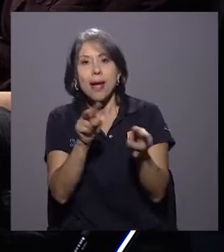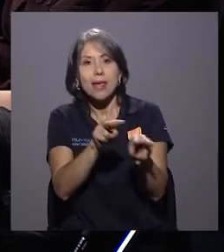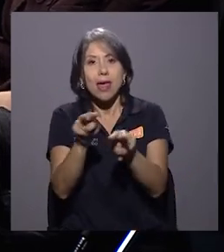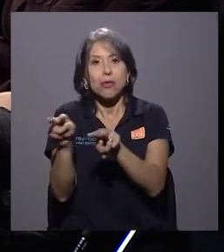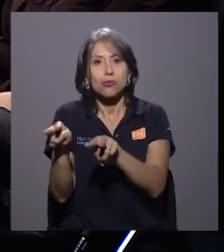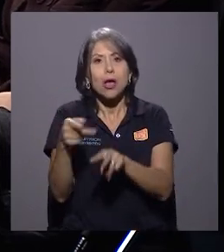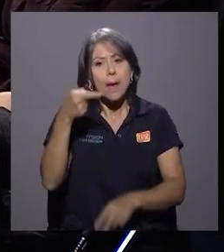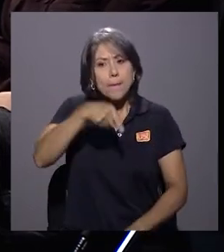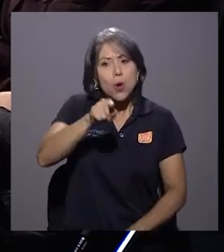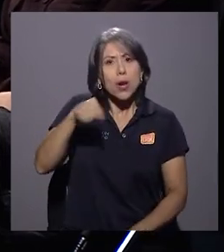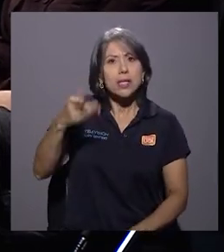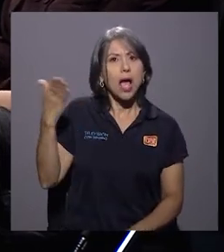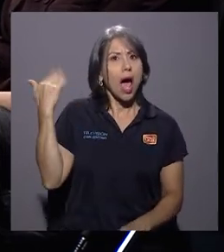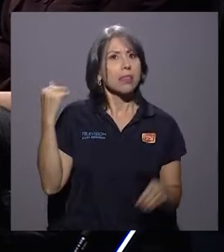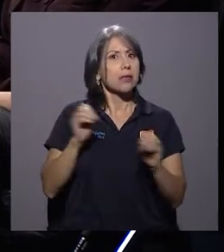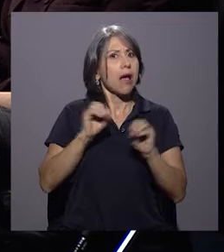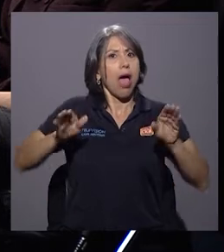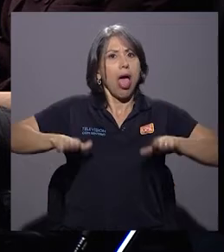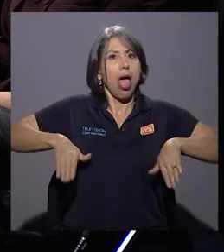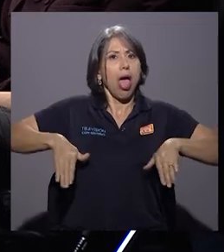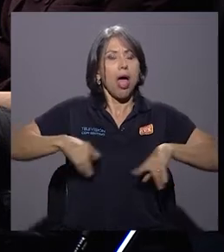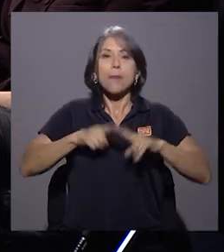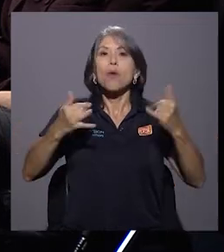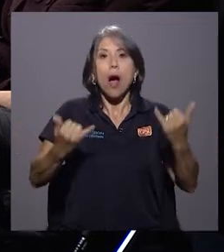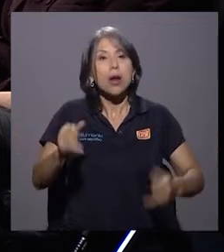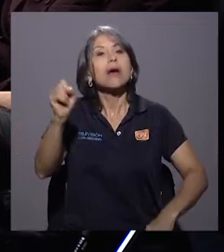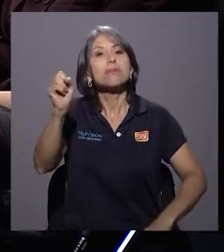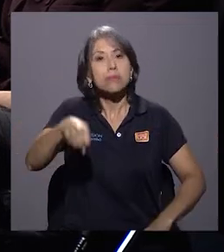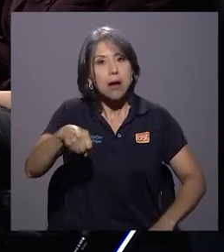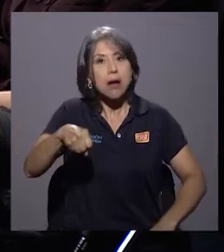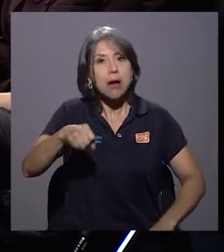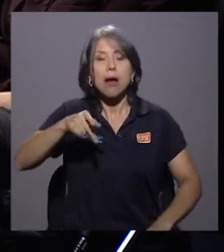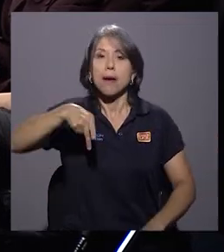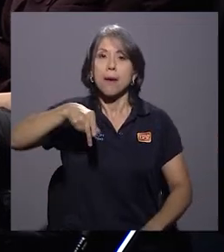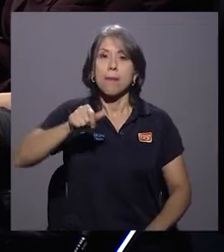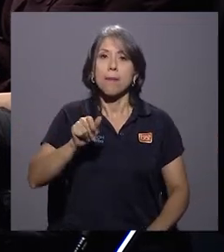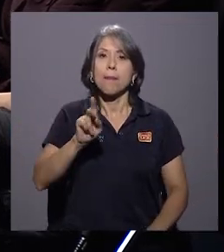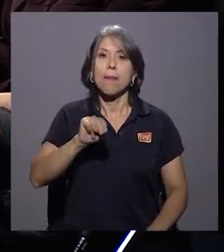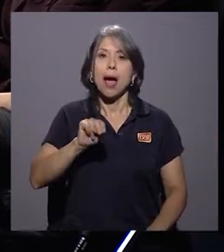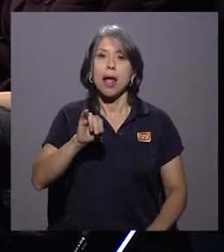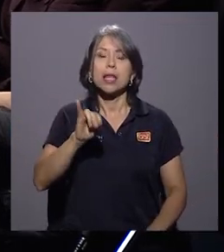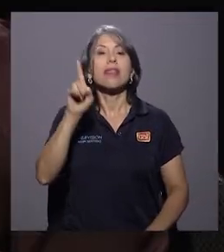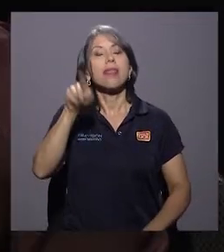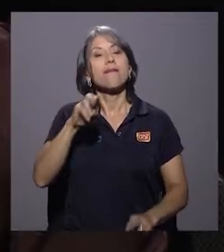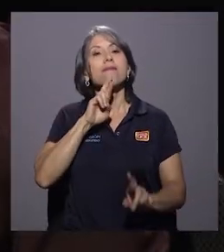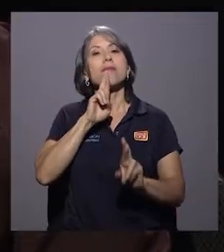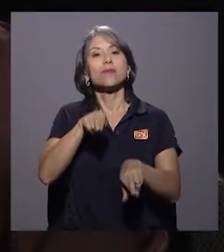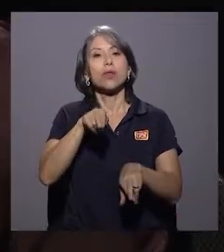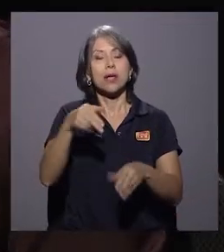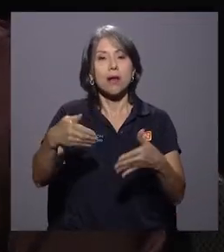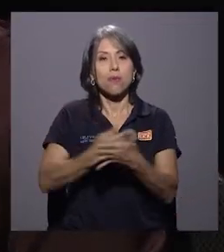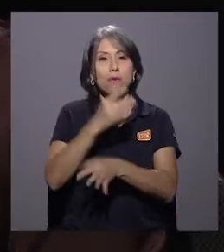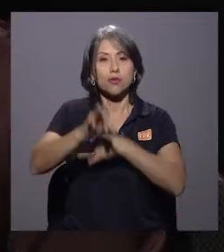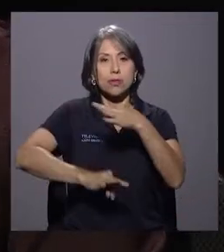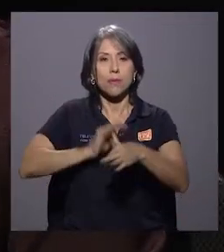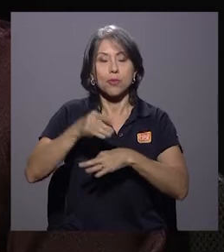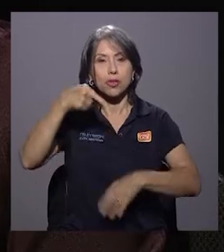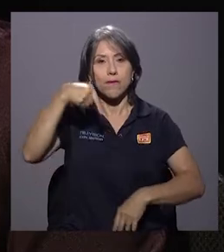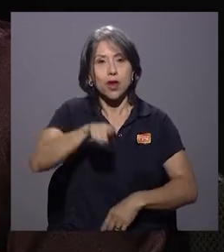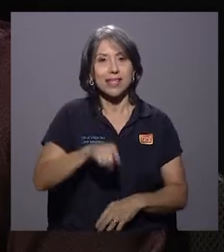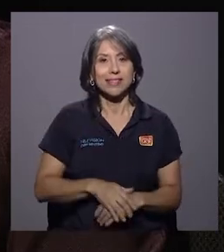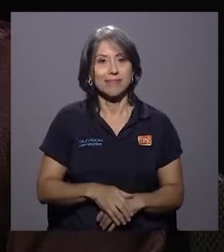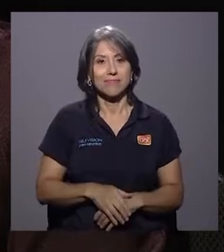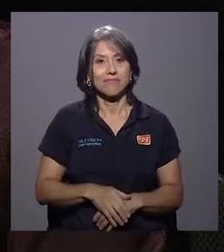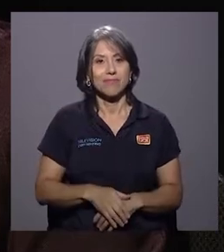la estamos evidenciando. Y el patronato tiene que responder a esos nuevos tipos de violencia. Y lo cierto es que los